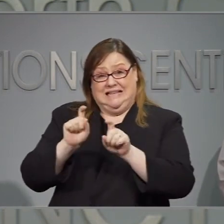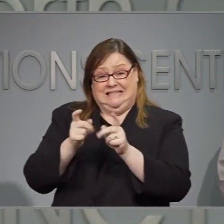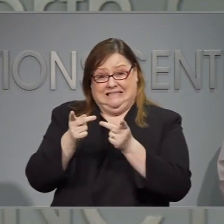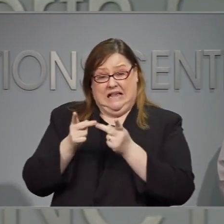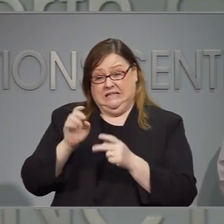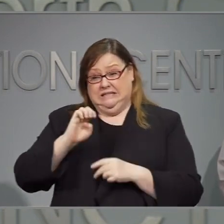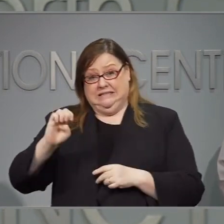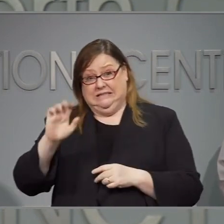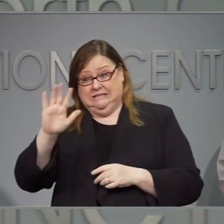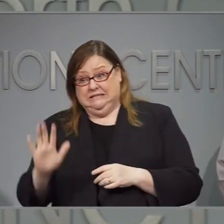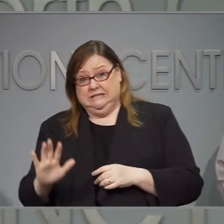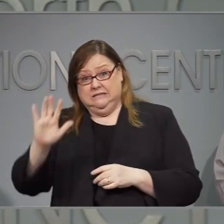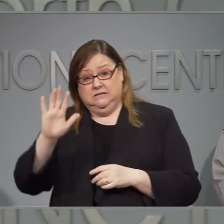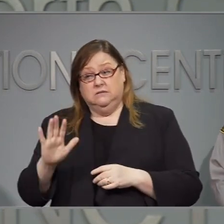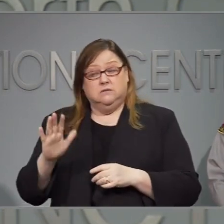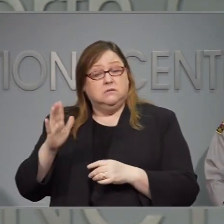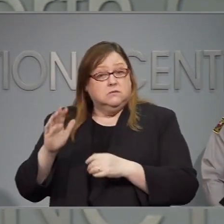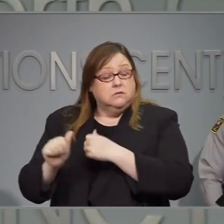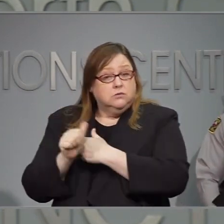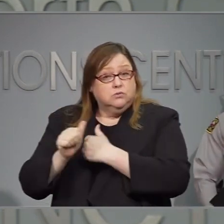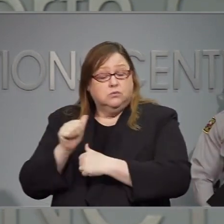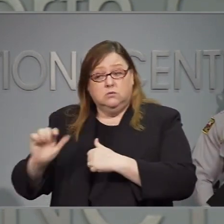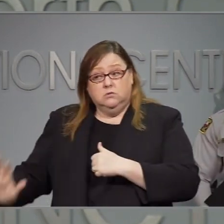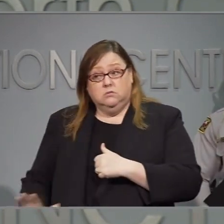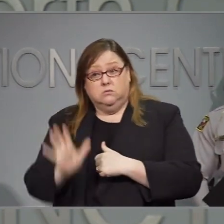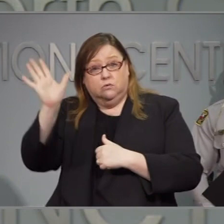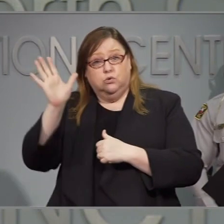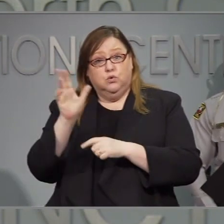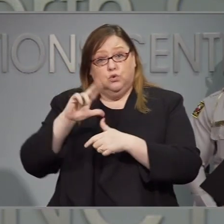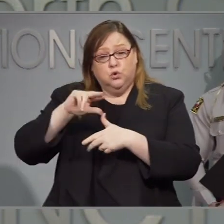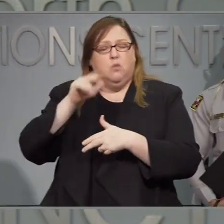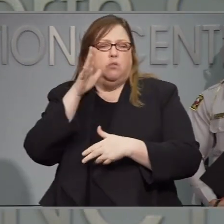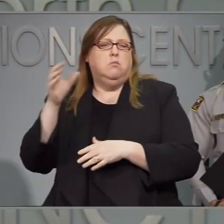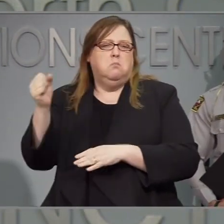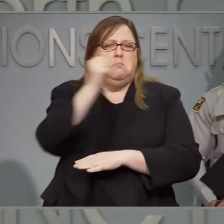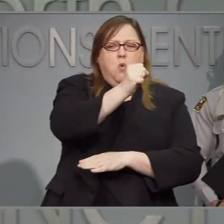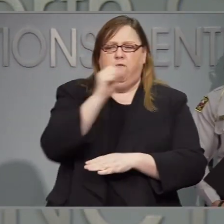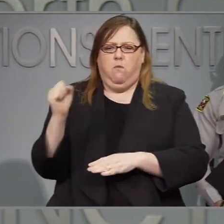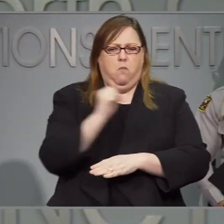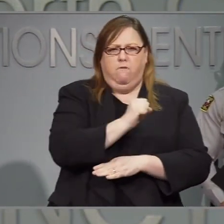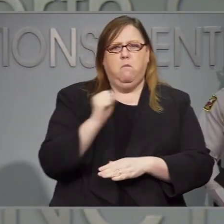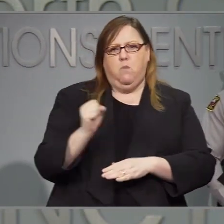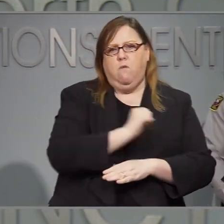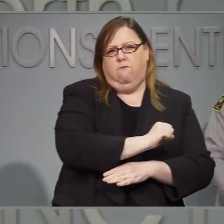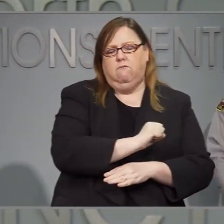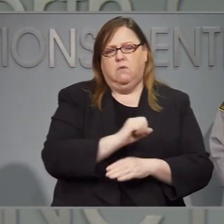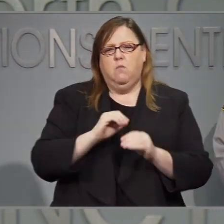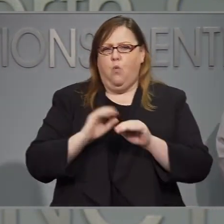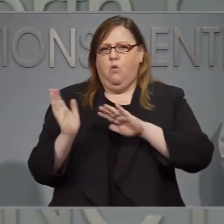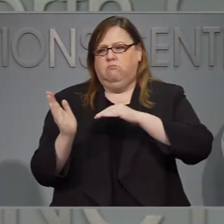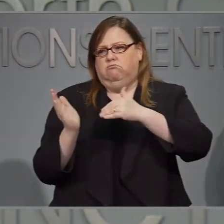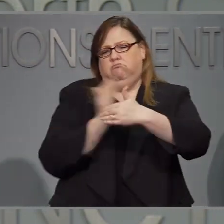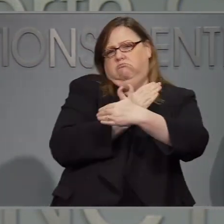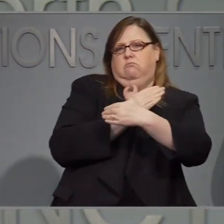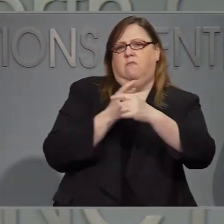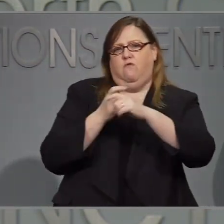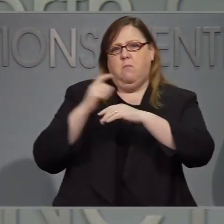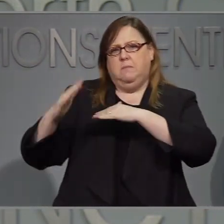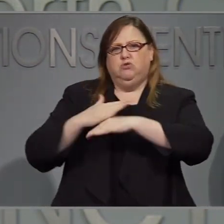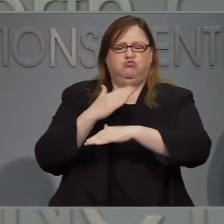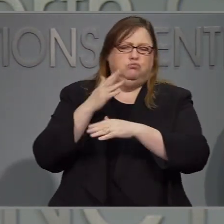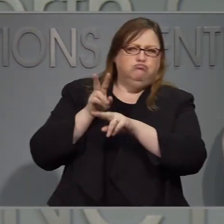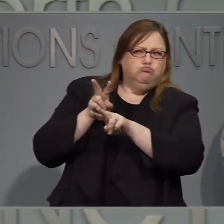estado. Eh, vamos a desplazar los y móvil y cambia hacer modificaciones para